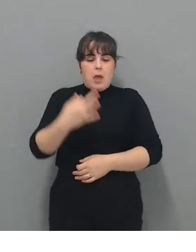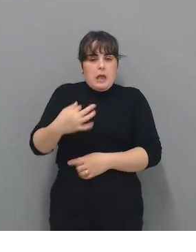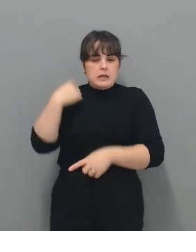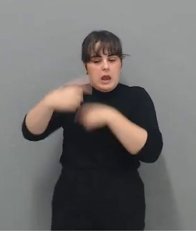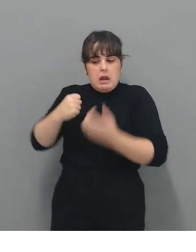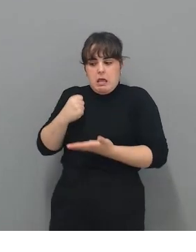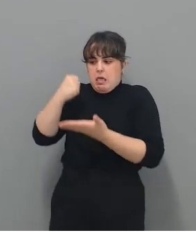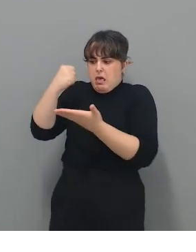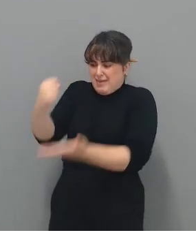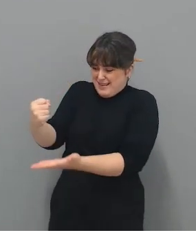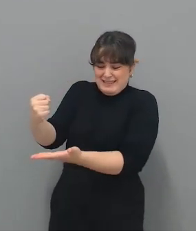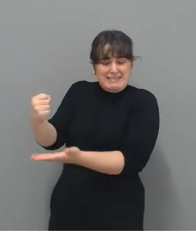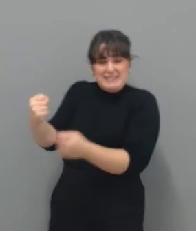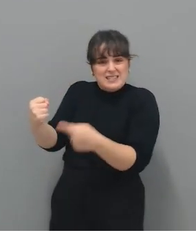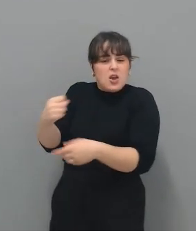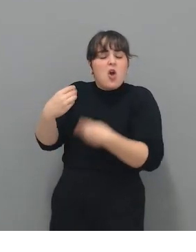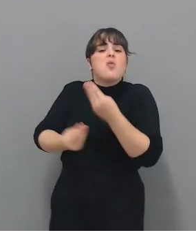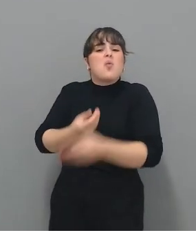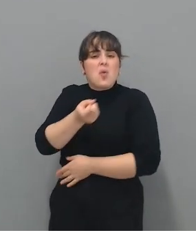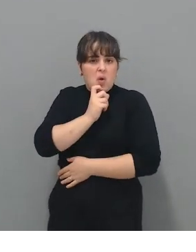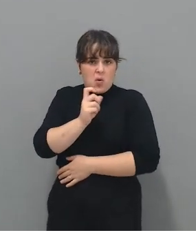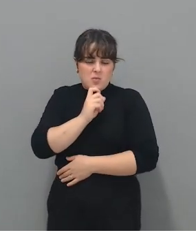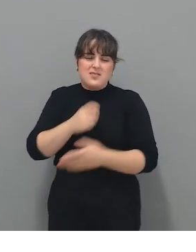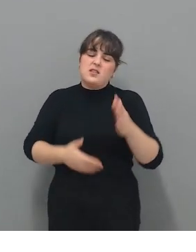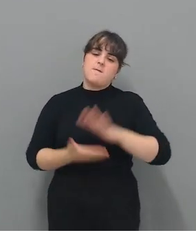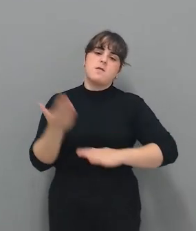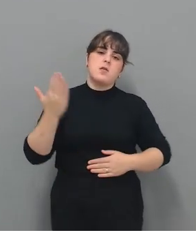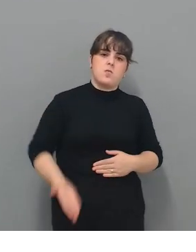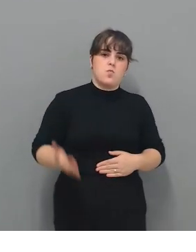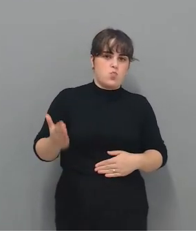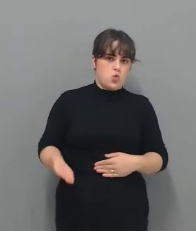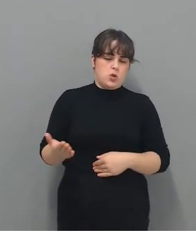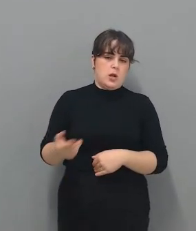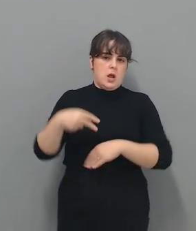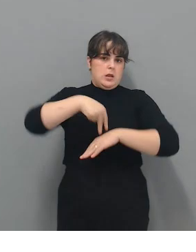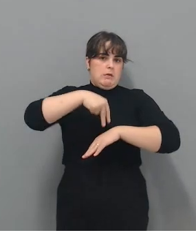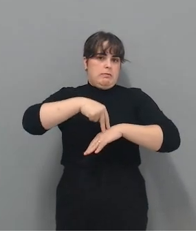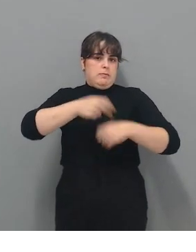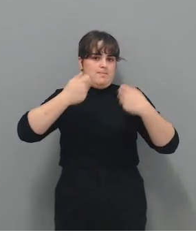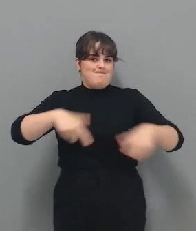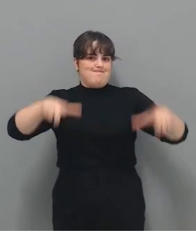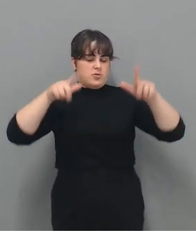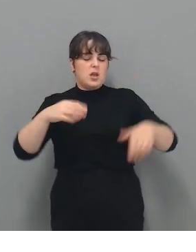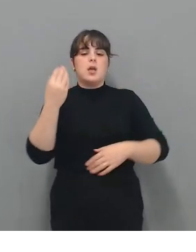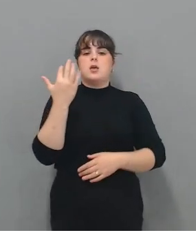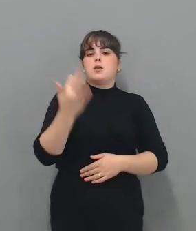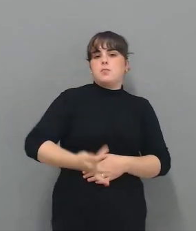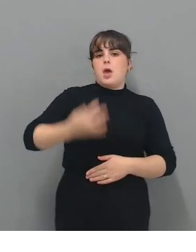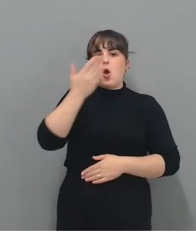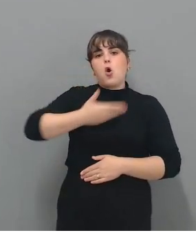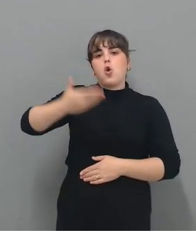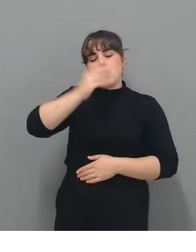no saben cómo enfrentarse a ello. Es importante estar ahí, igual que es importante estar en el colegio, que lo veremos en un ejemplo posterior.